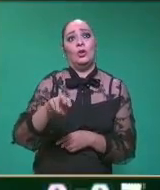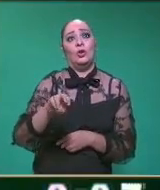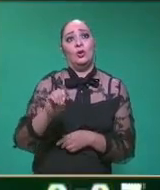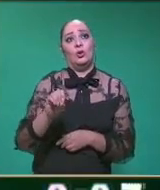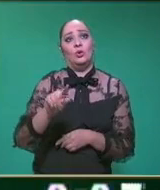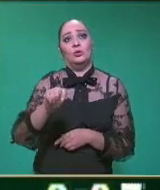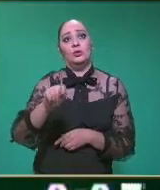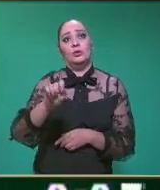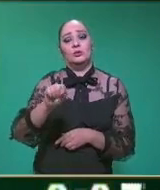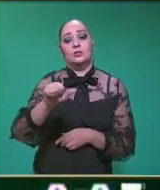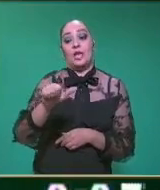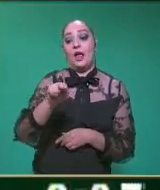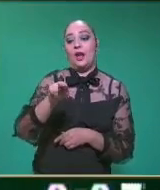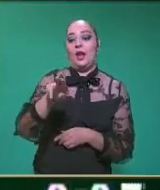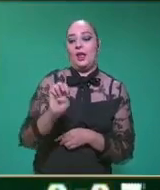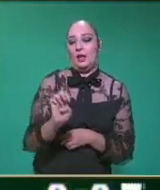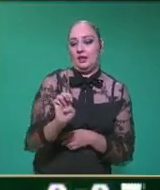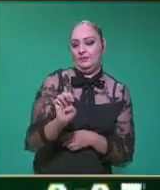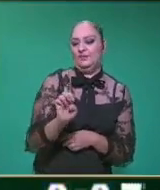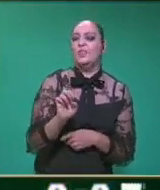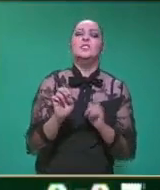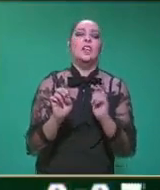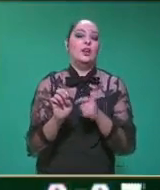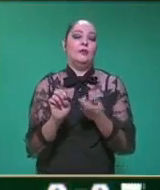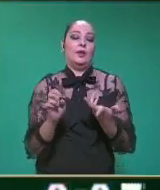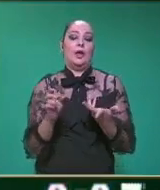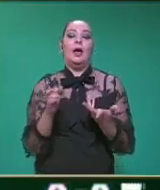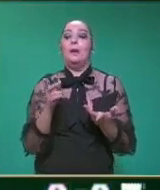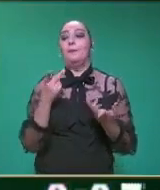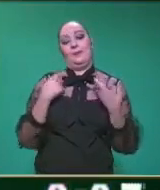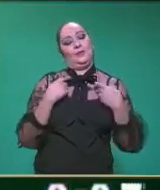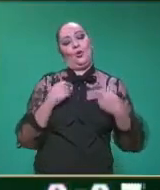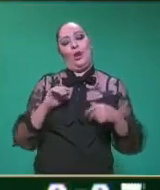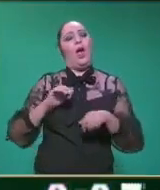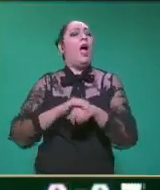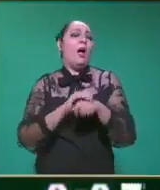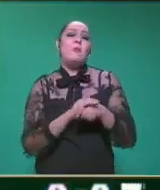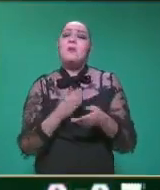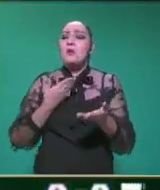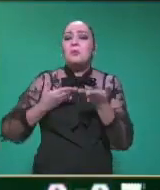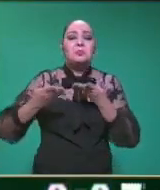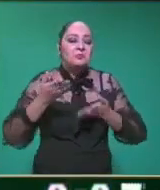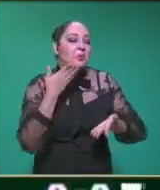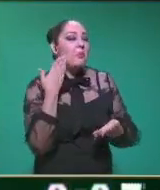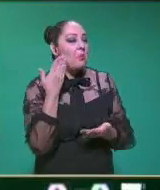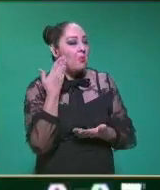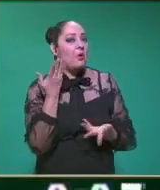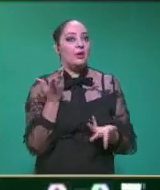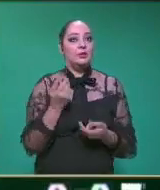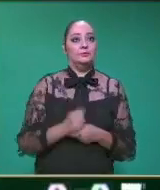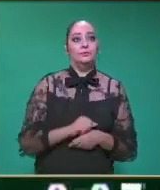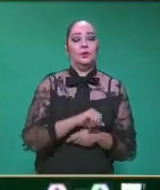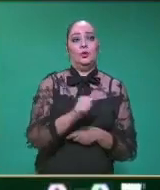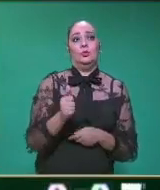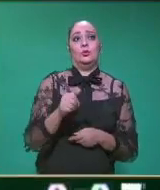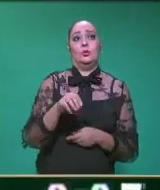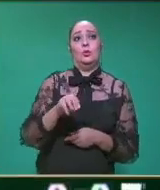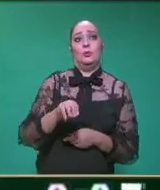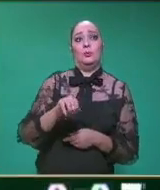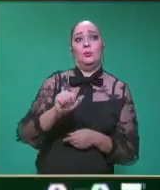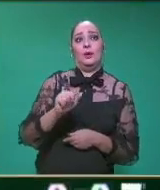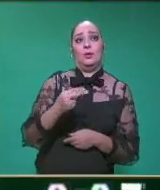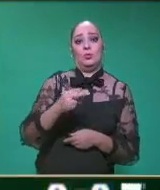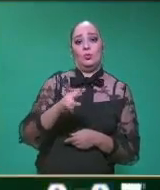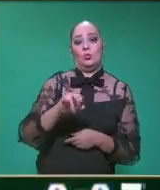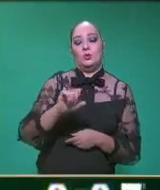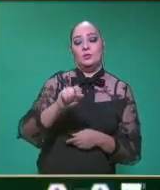que hay personas que son sociables. El siguiente dice mawistik. Cuando decimos mawistik,